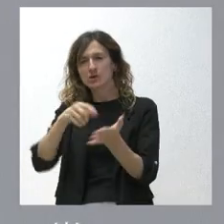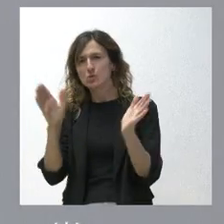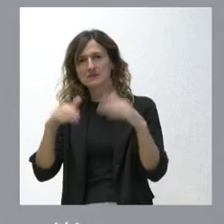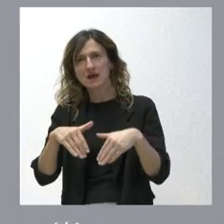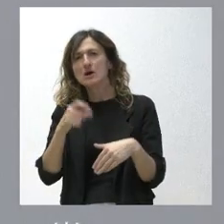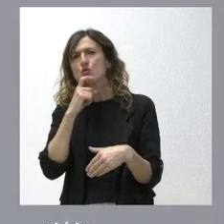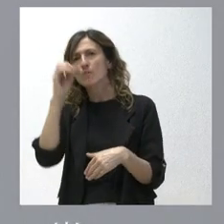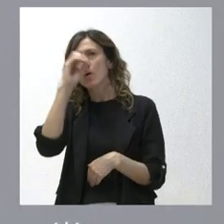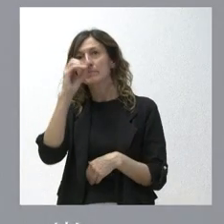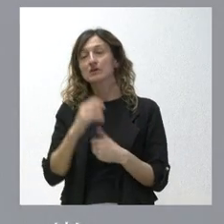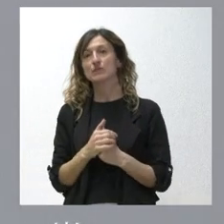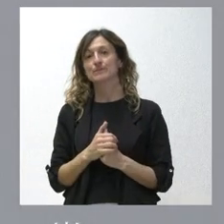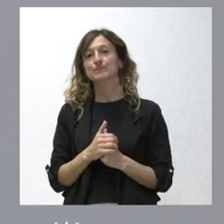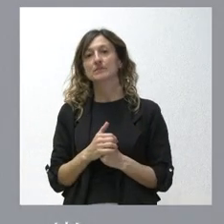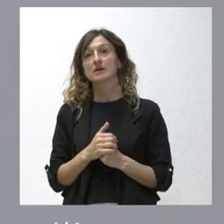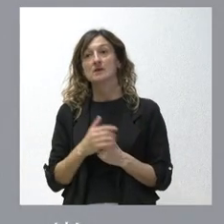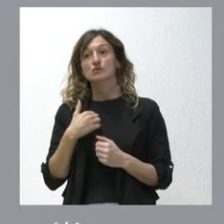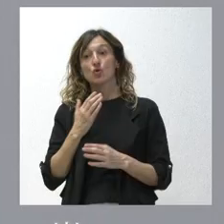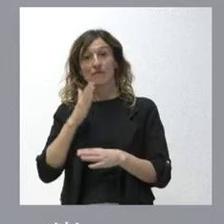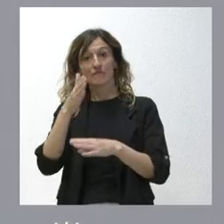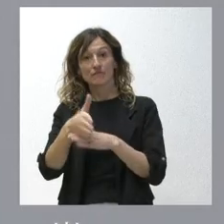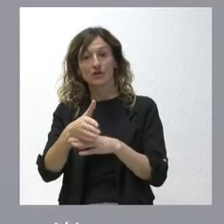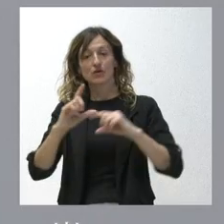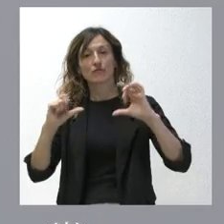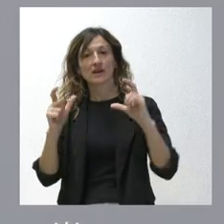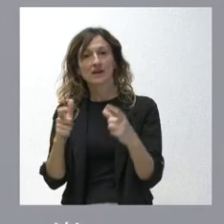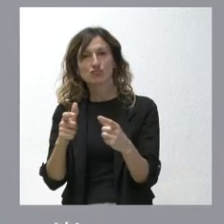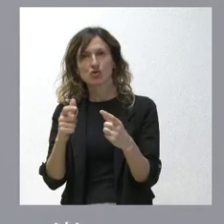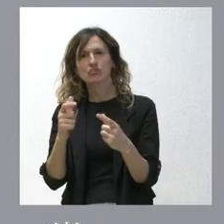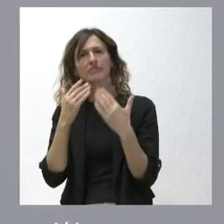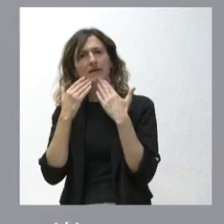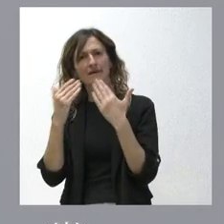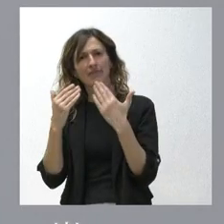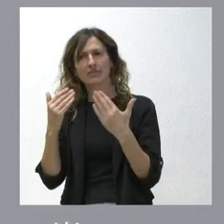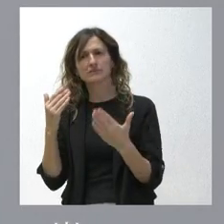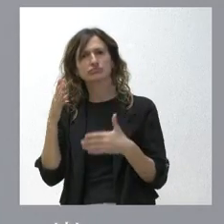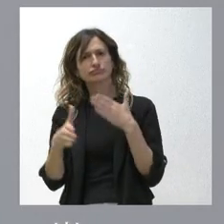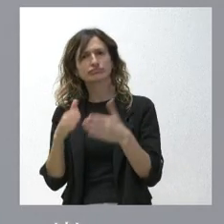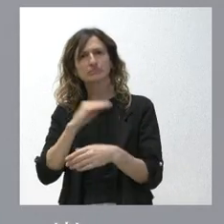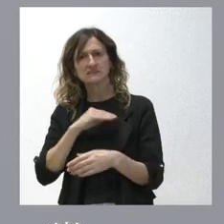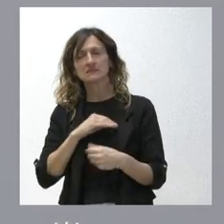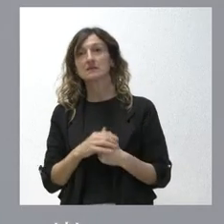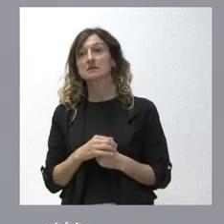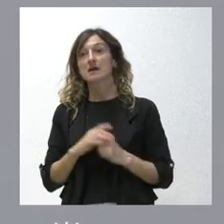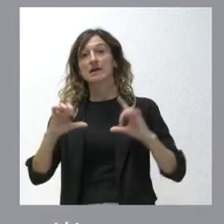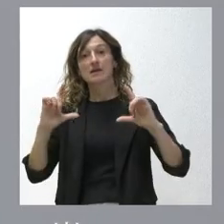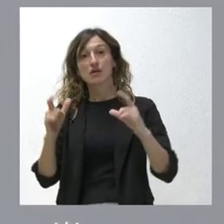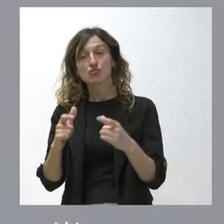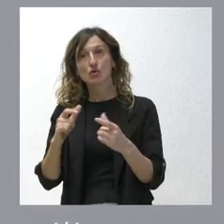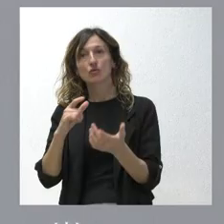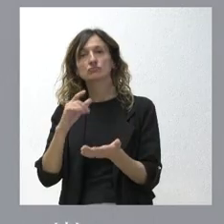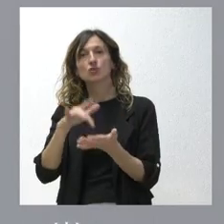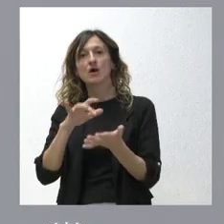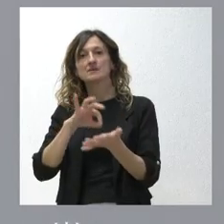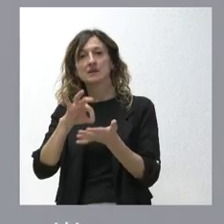Pues primero yo agradezco a todos los que estuvieron en aquella reunión que han sido muchos es que en esa reunión estuvieron los servicios